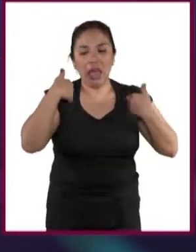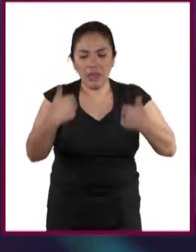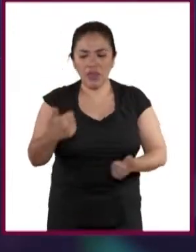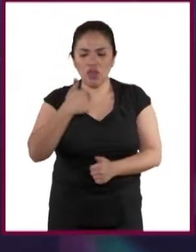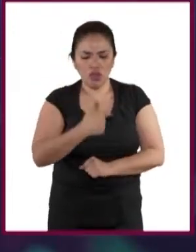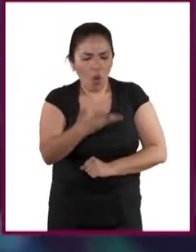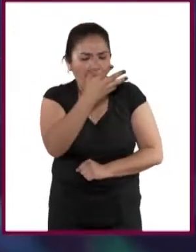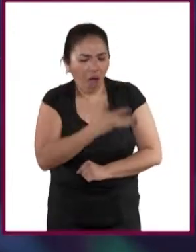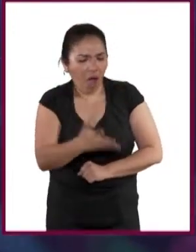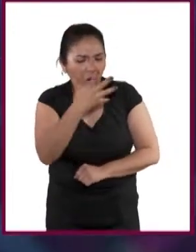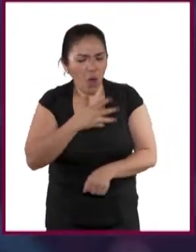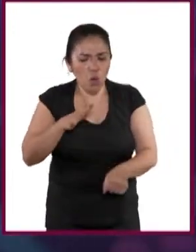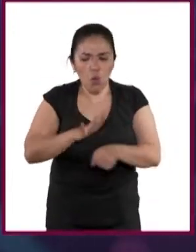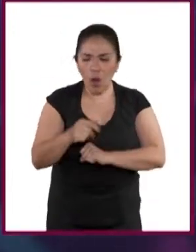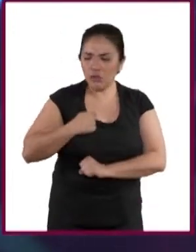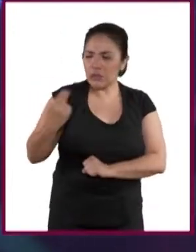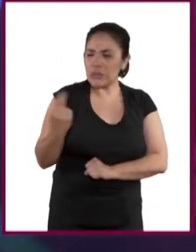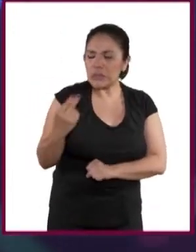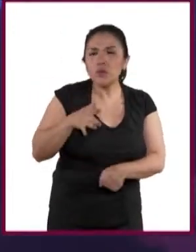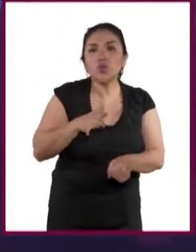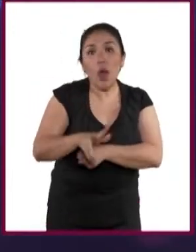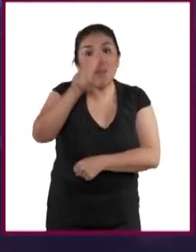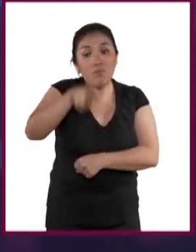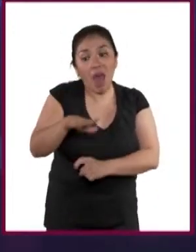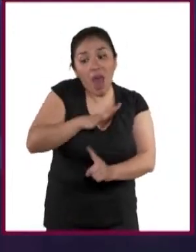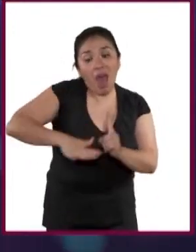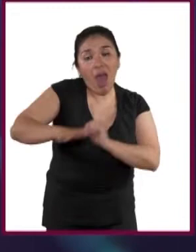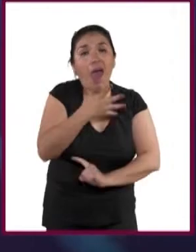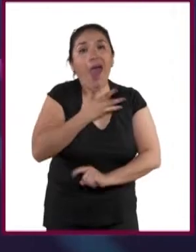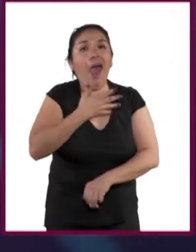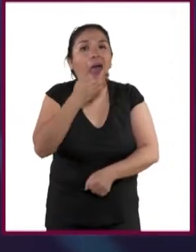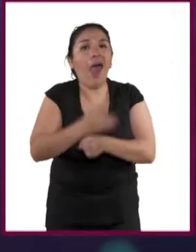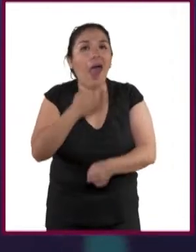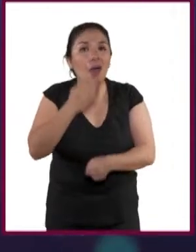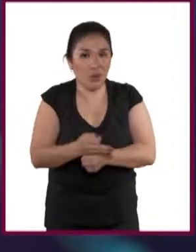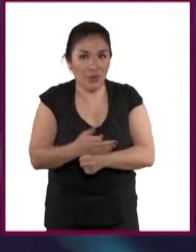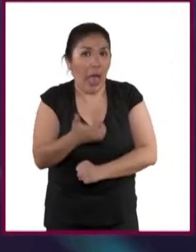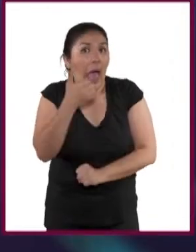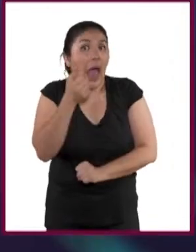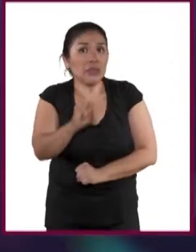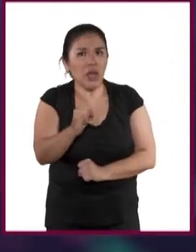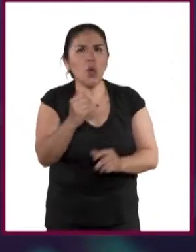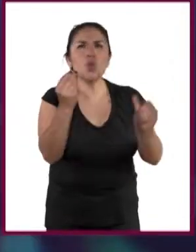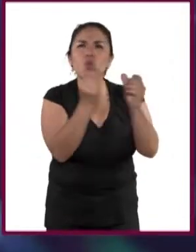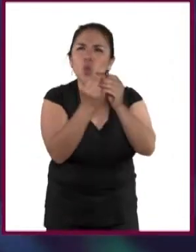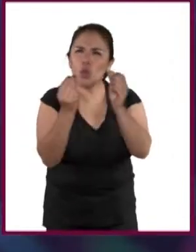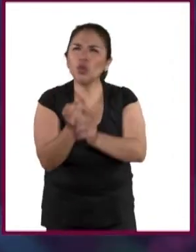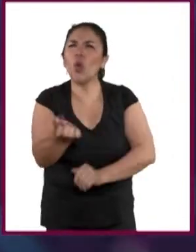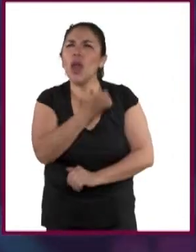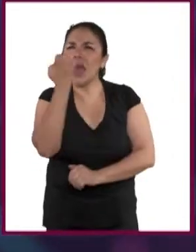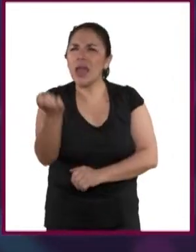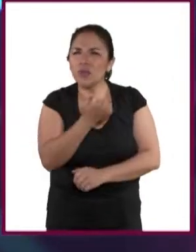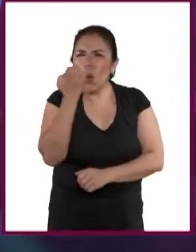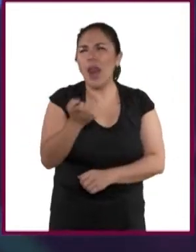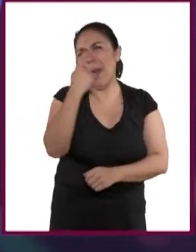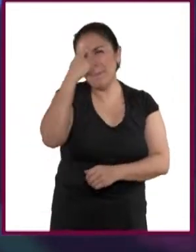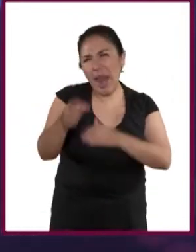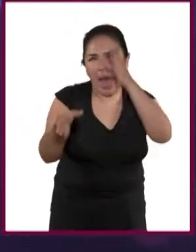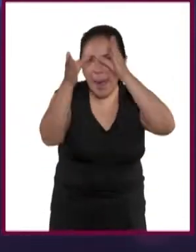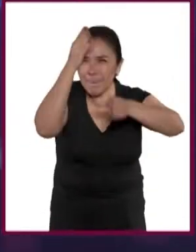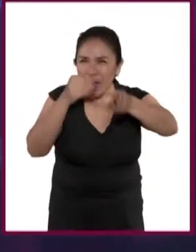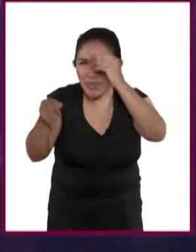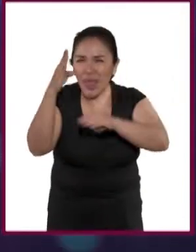y necesidades y de la realidad social en la que nos encontramos. Todos sus cursos escolares, extraescolares,